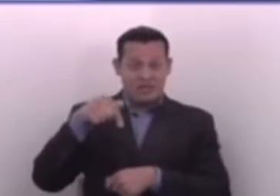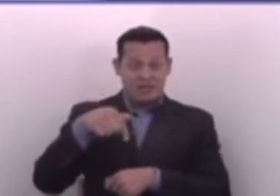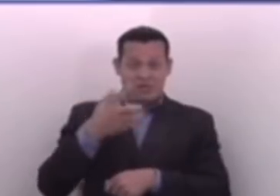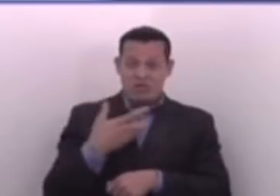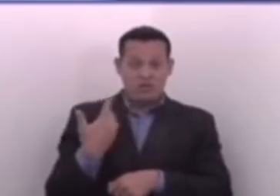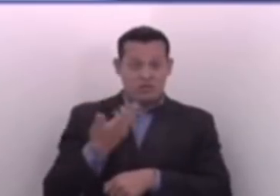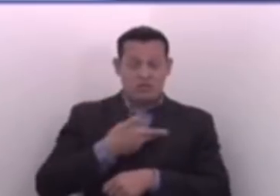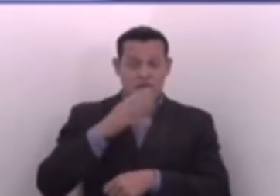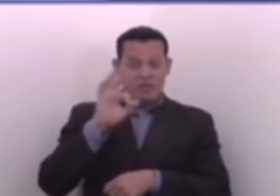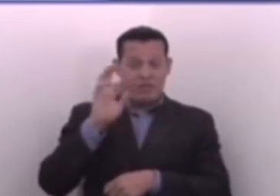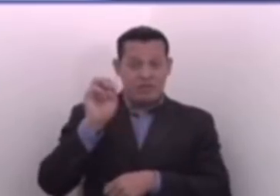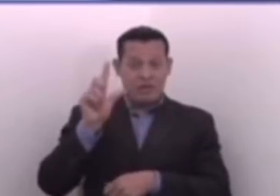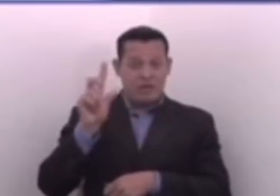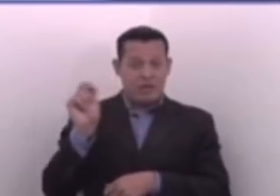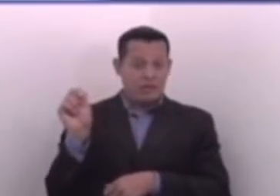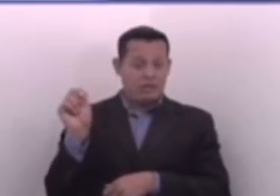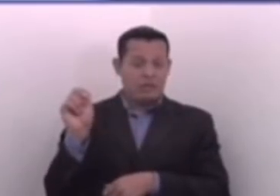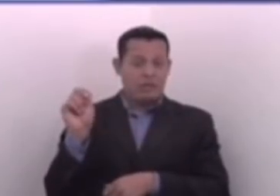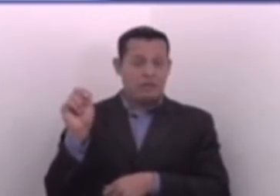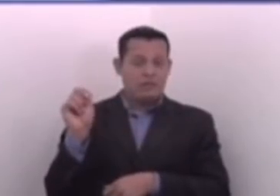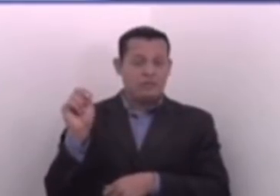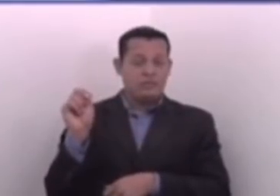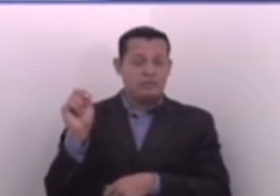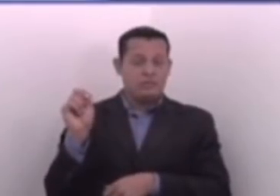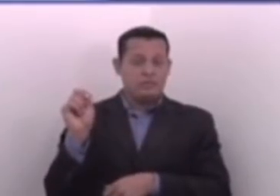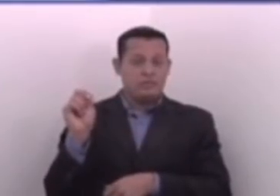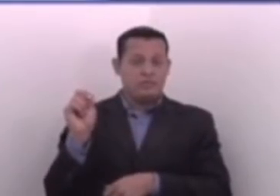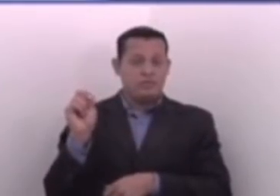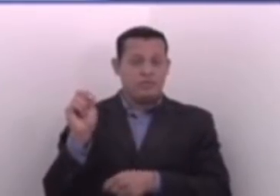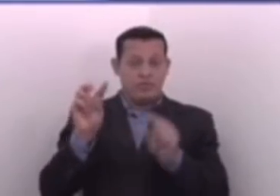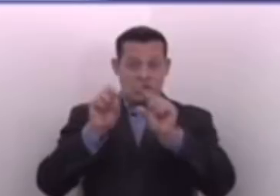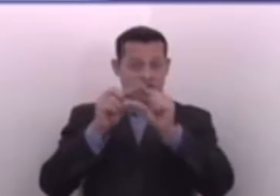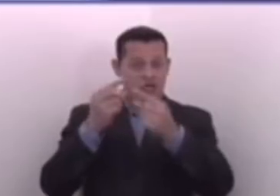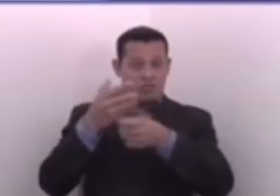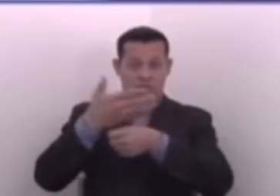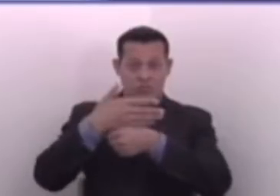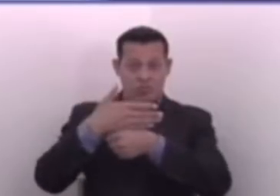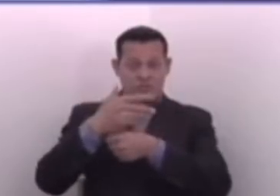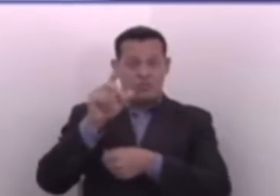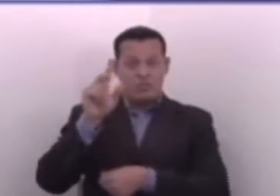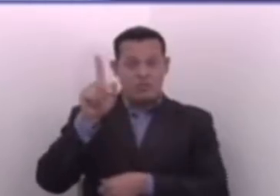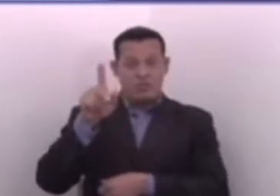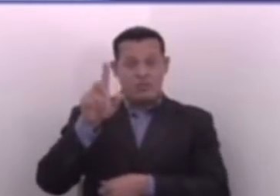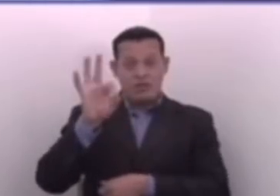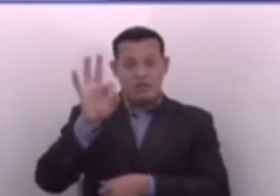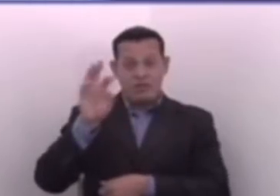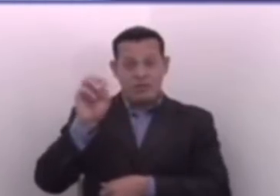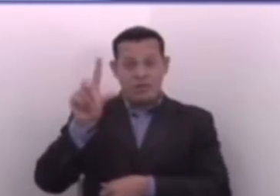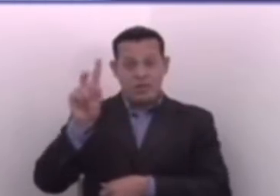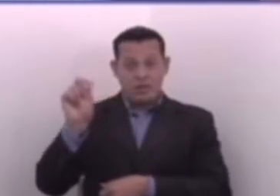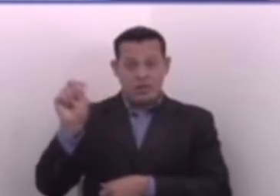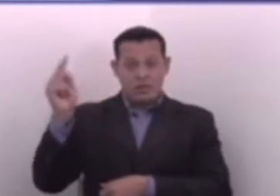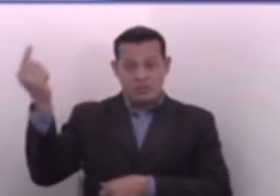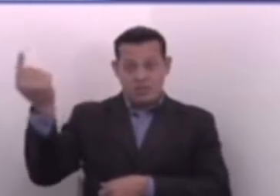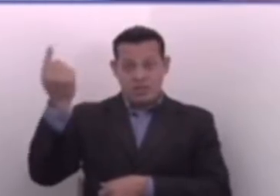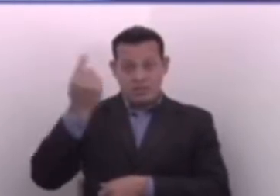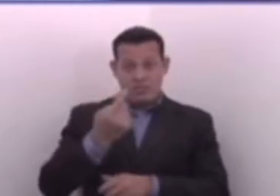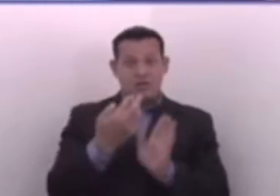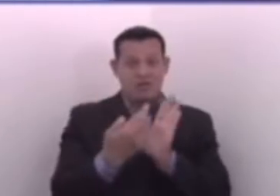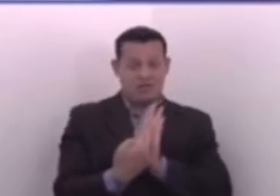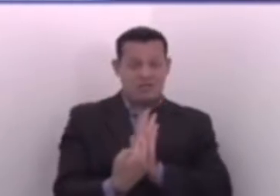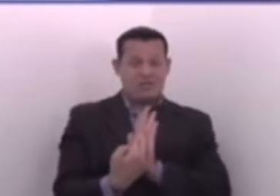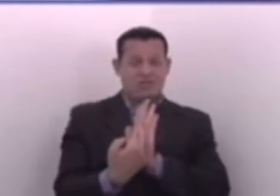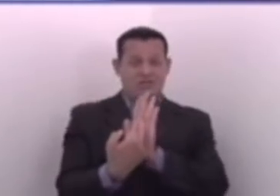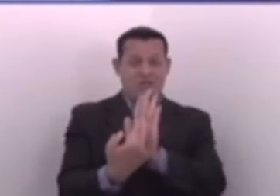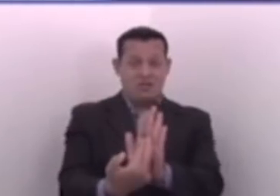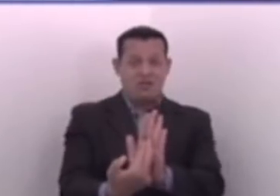nosotros, como grupo parlamentario del FMLN, venimos a representar